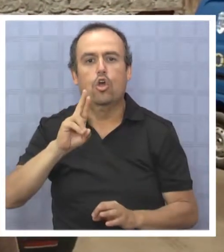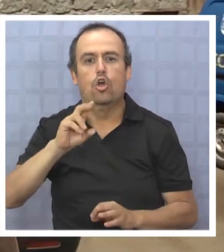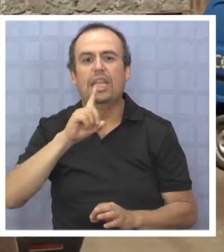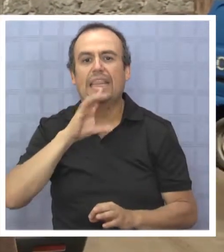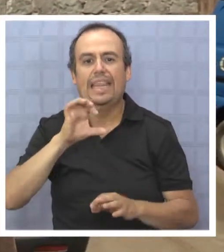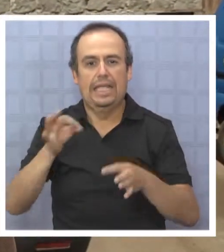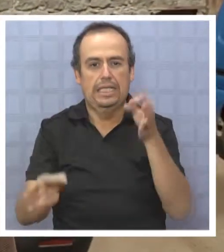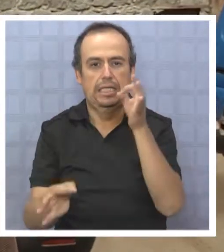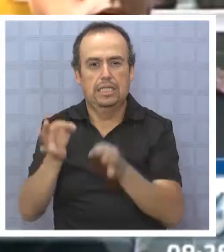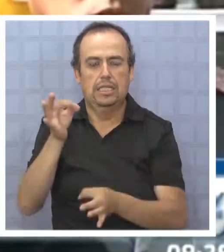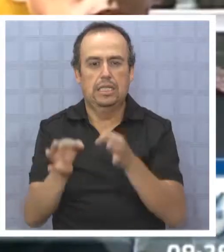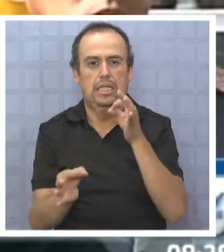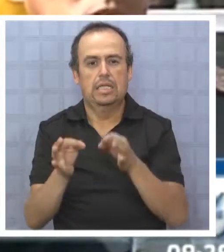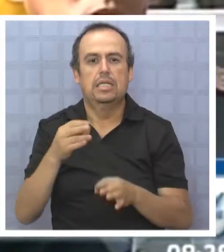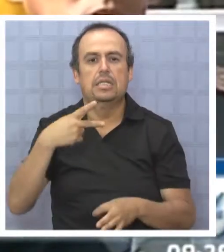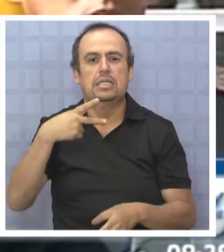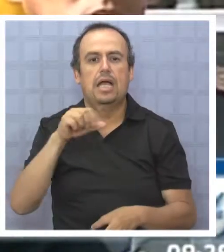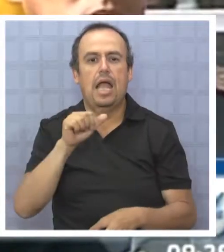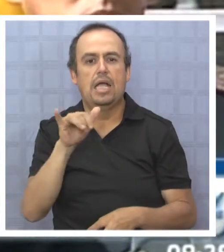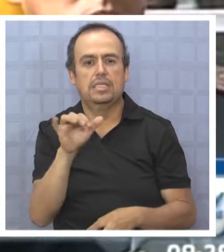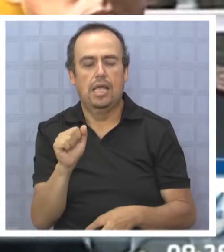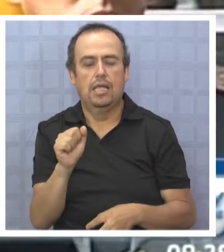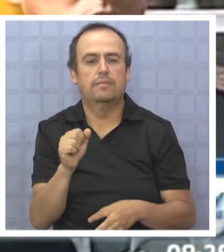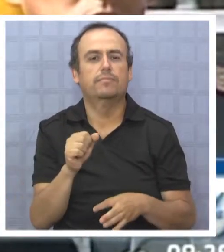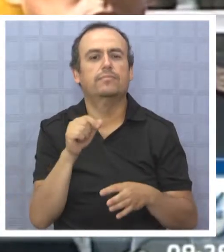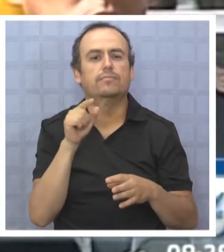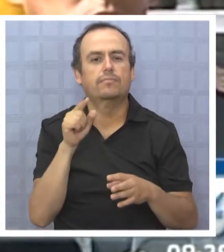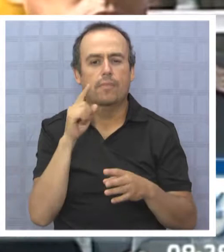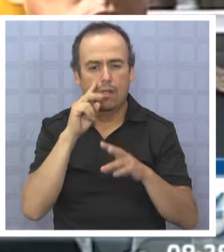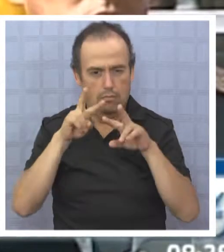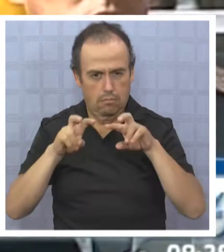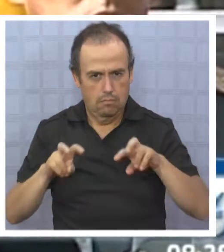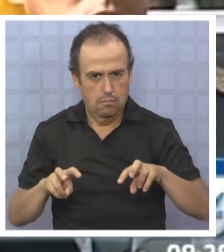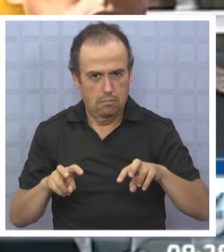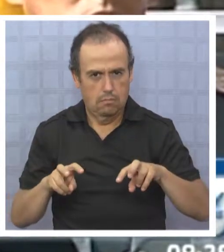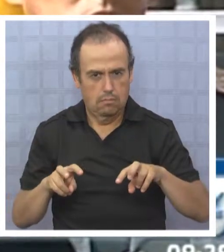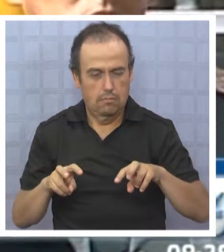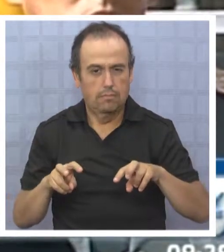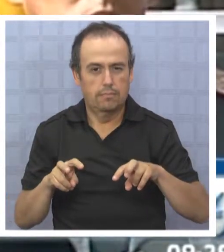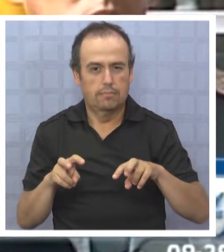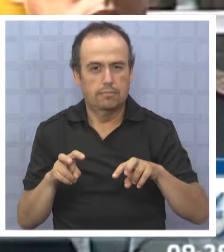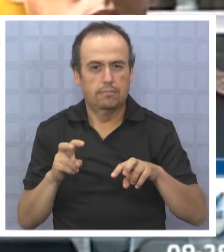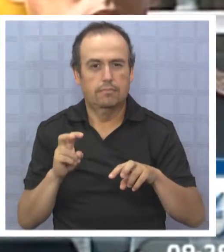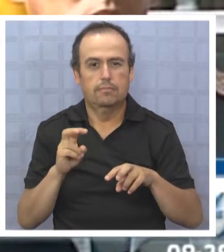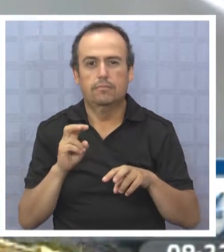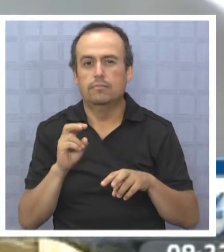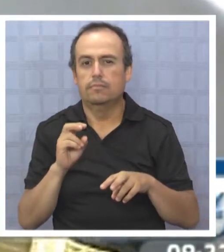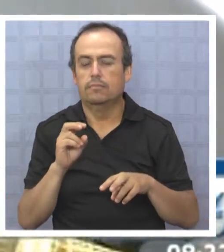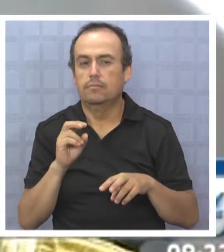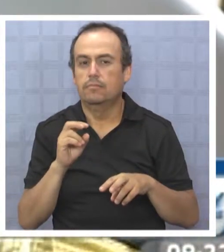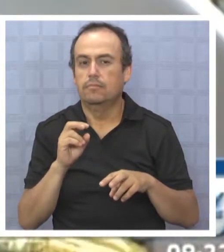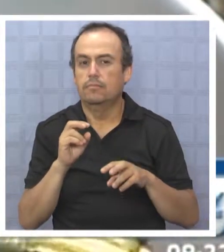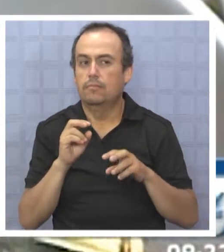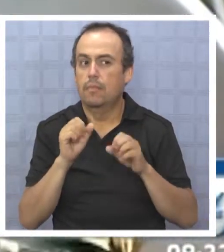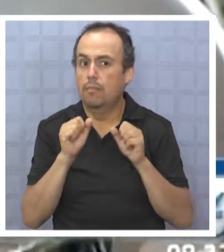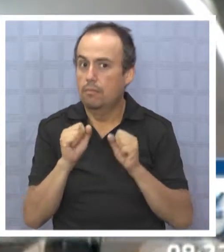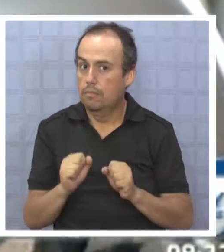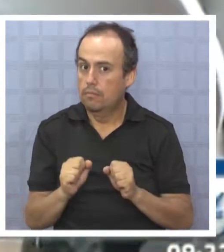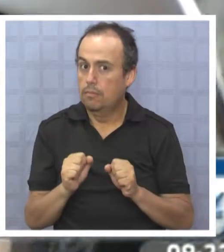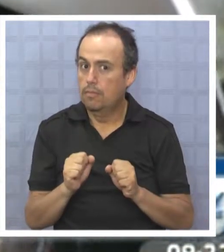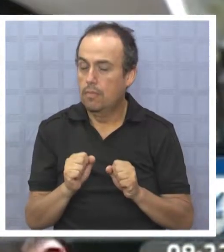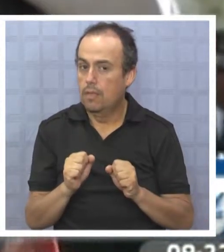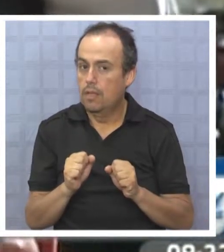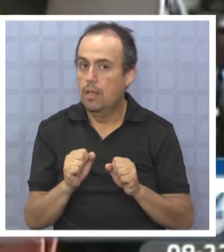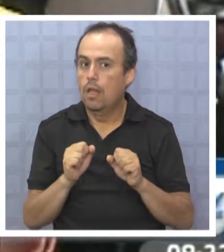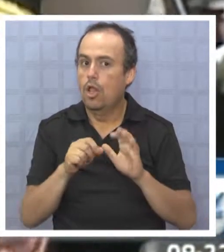Primero probablemente analizar si es pertinente en el marco de las